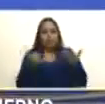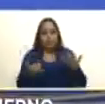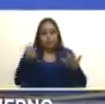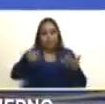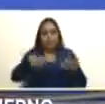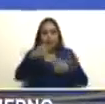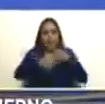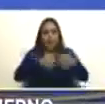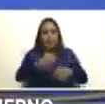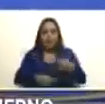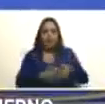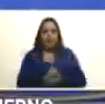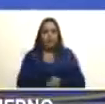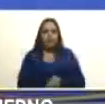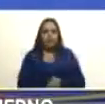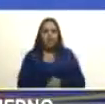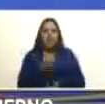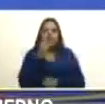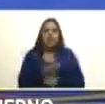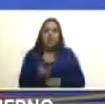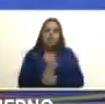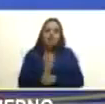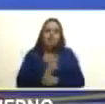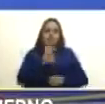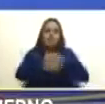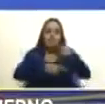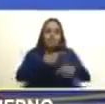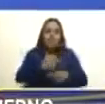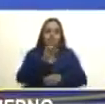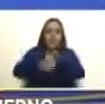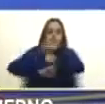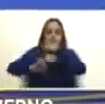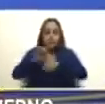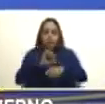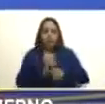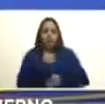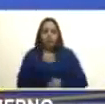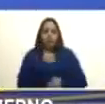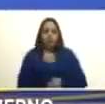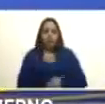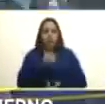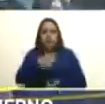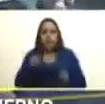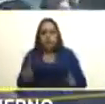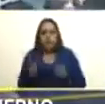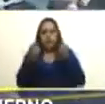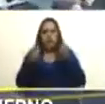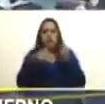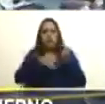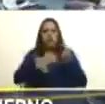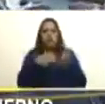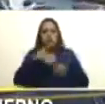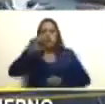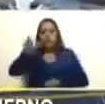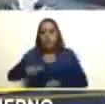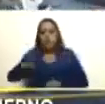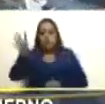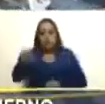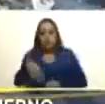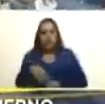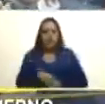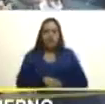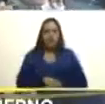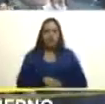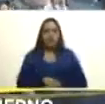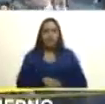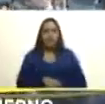generación acelerar el proceso de defensa y recuperación de nuestra Guayana Esequiba